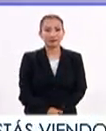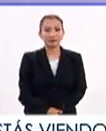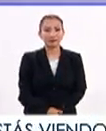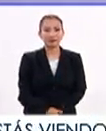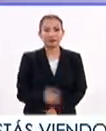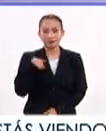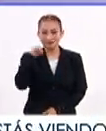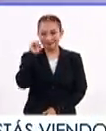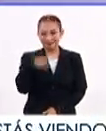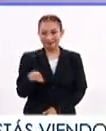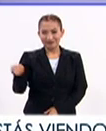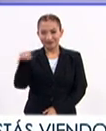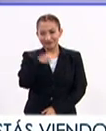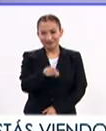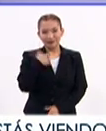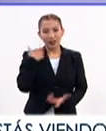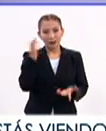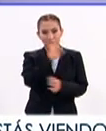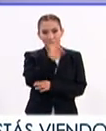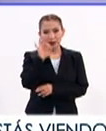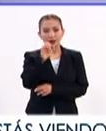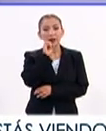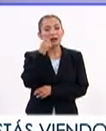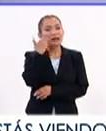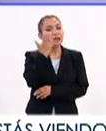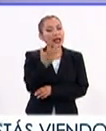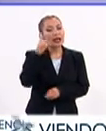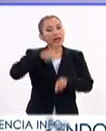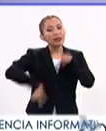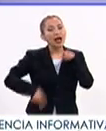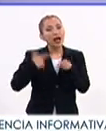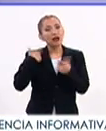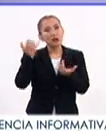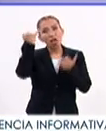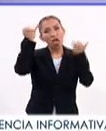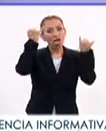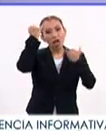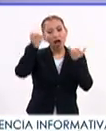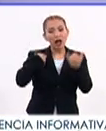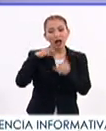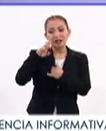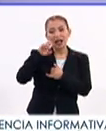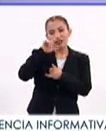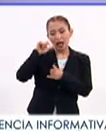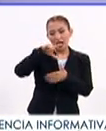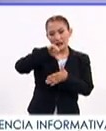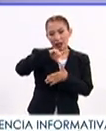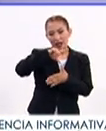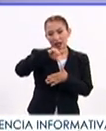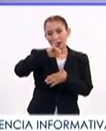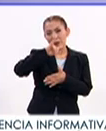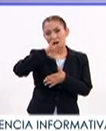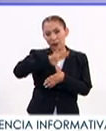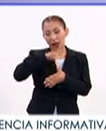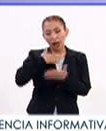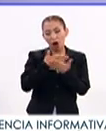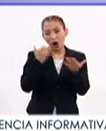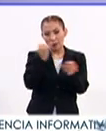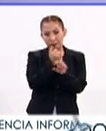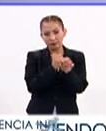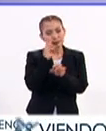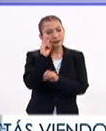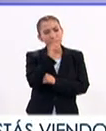Y en el marco de esta fecha, también se busca combatir los prejuicios raciales en la región iberoamericana. En el siguiente